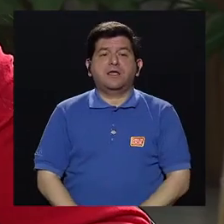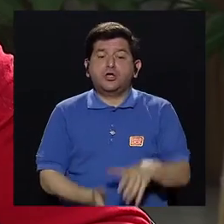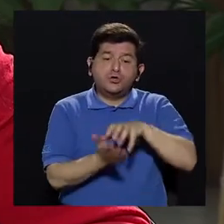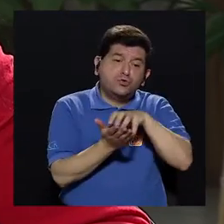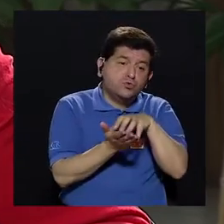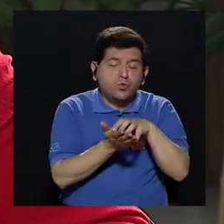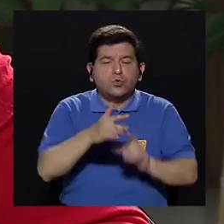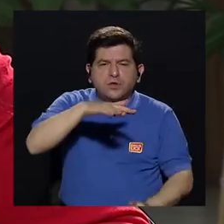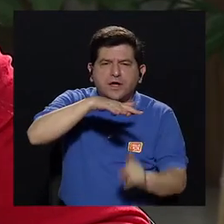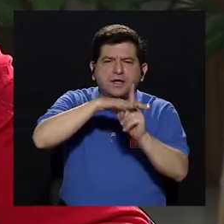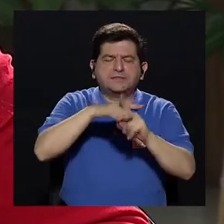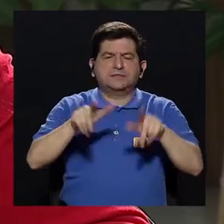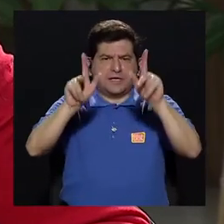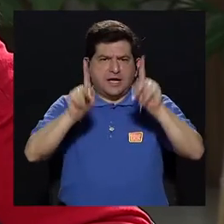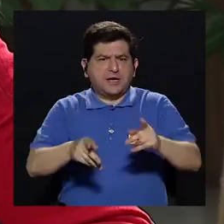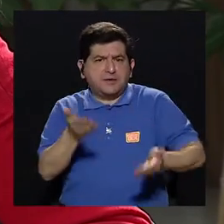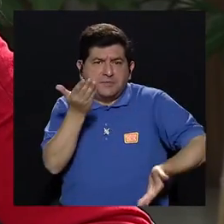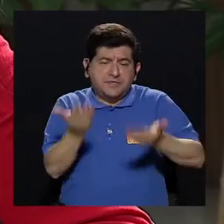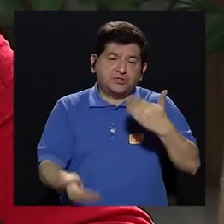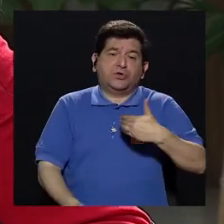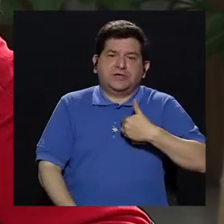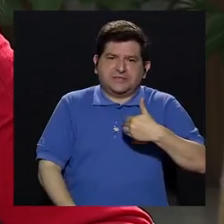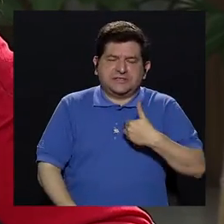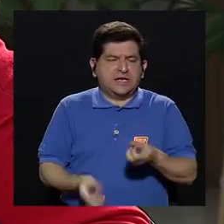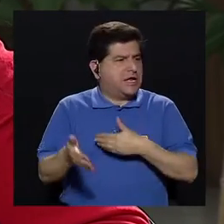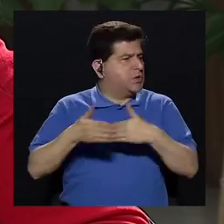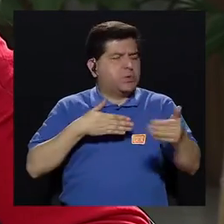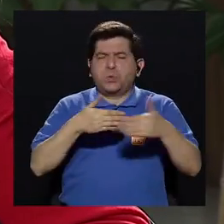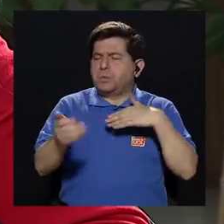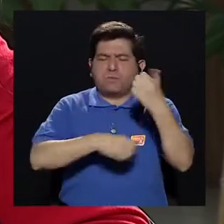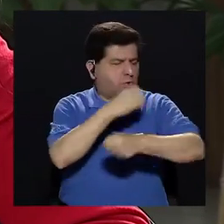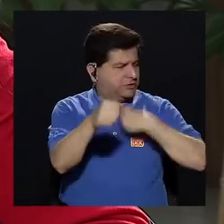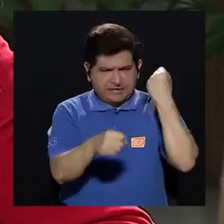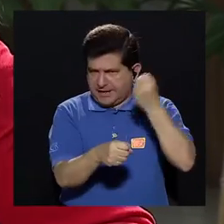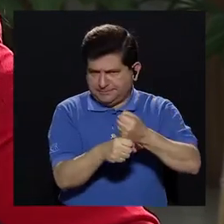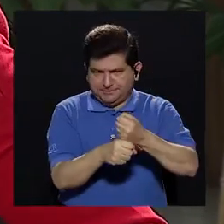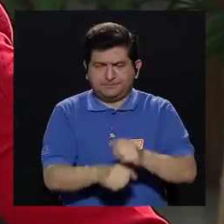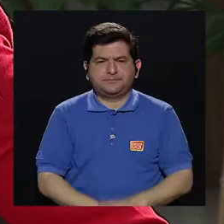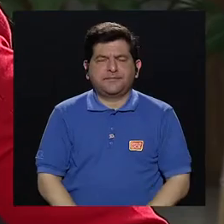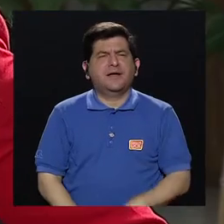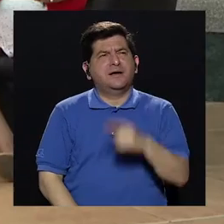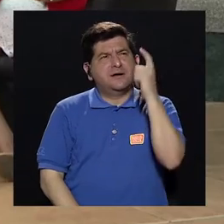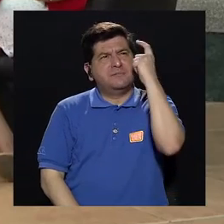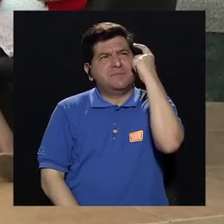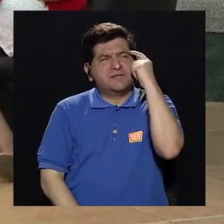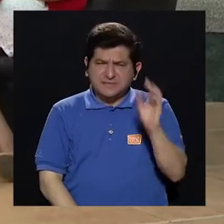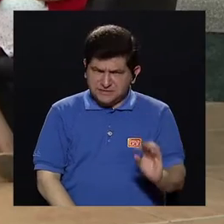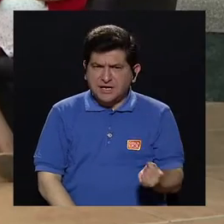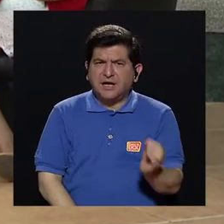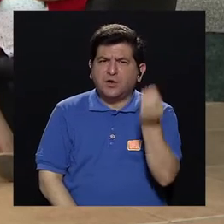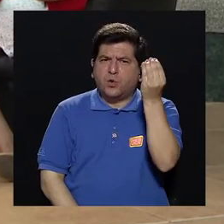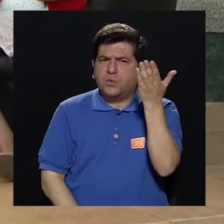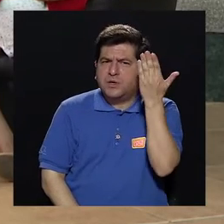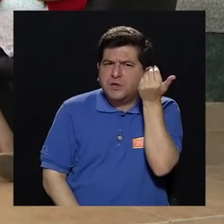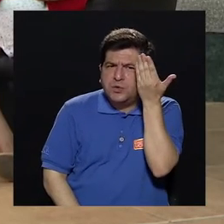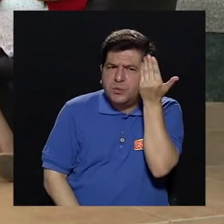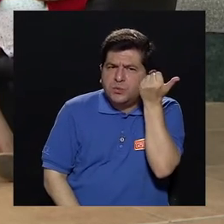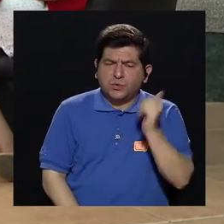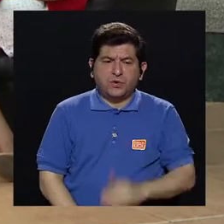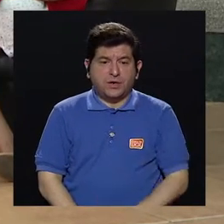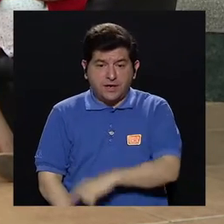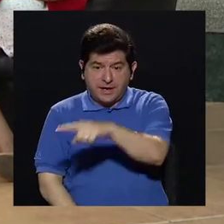sacar dudas a quienes puedan tenerla sin importar su edad. Y es que pensamos en los jóvenes porque